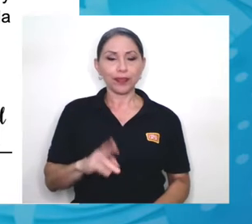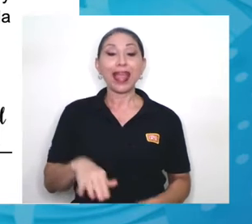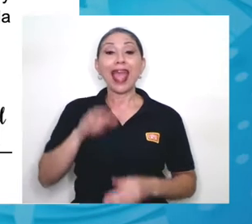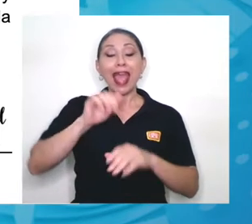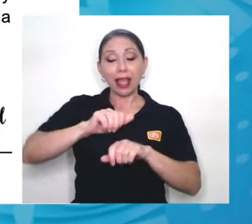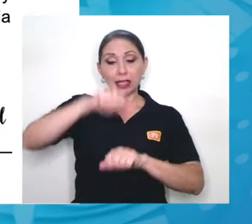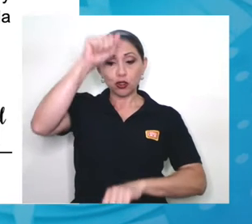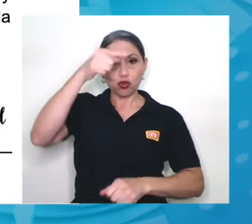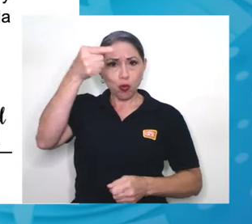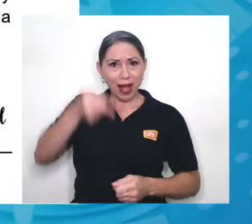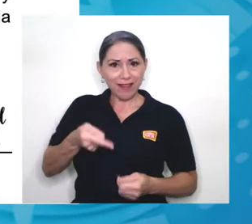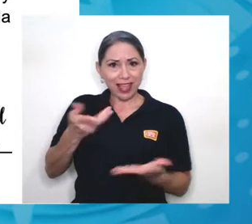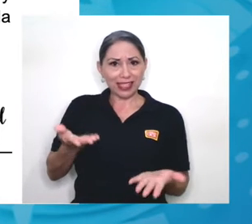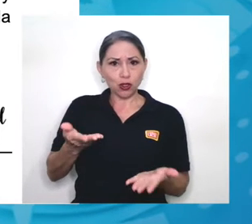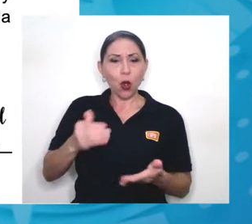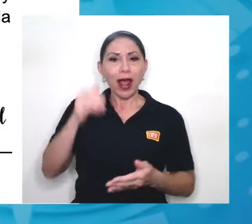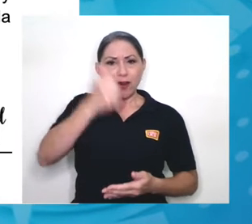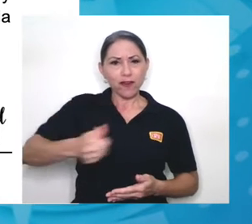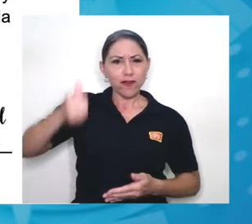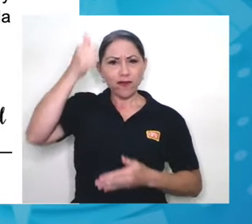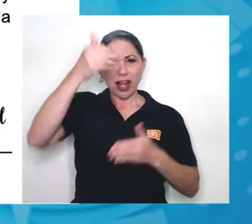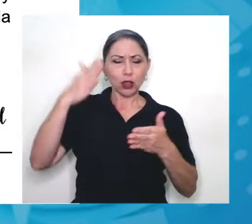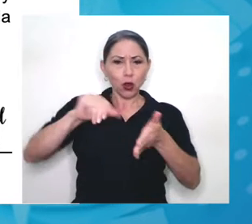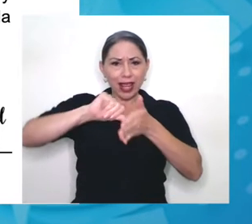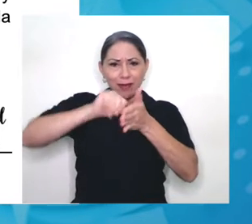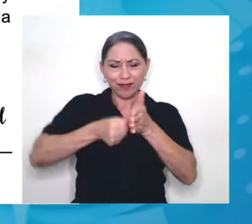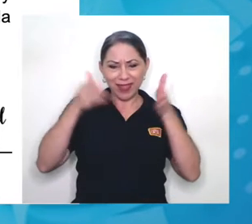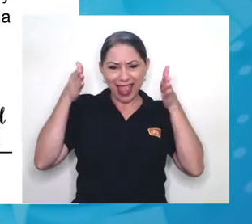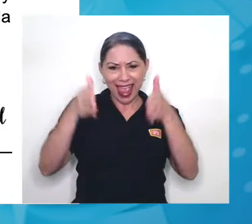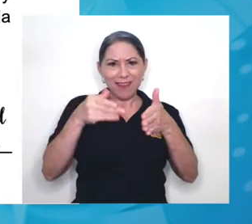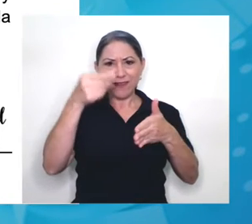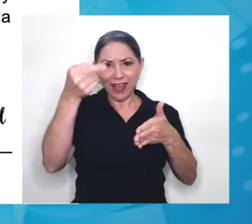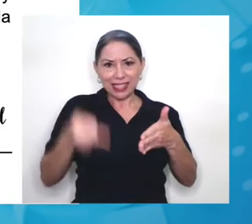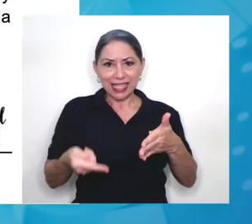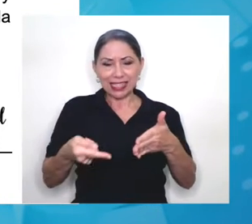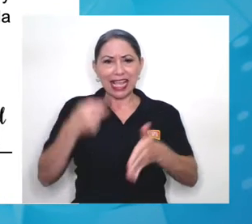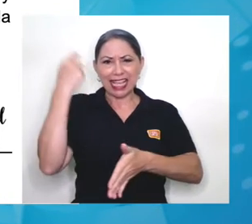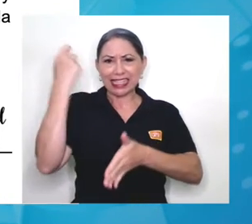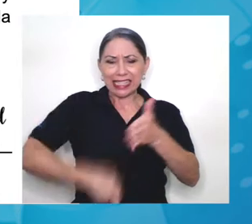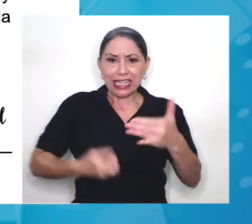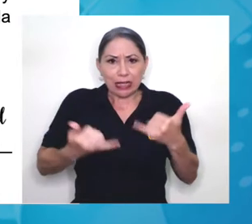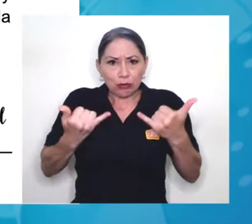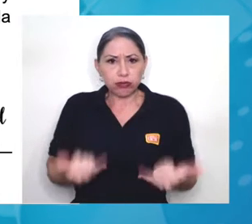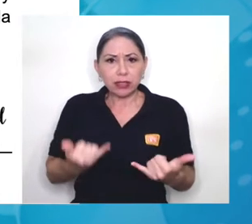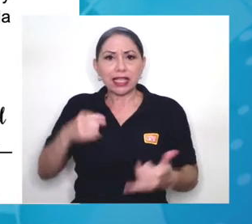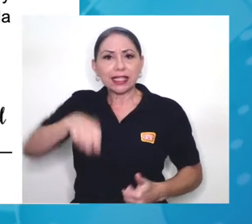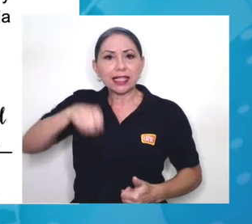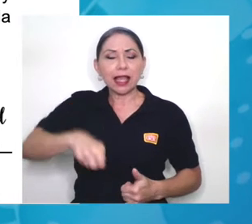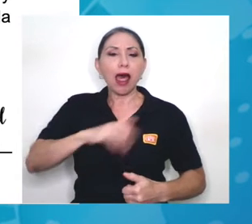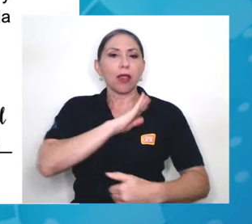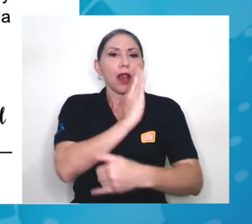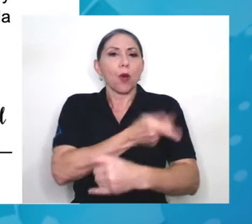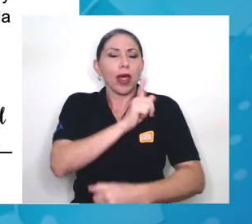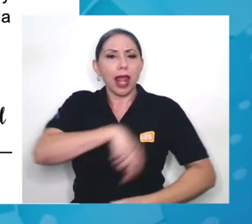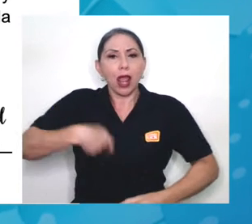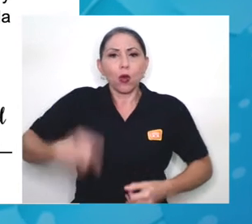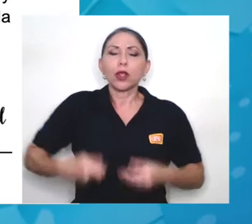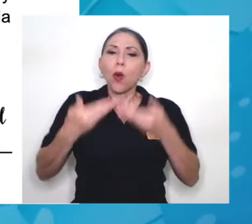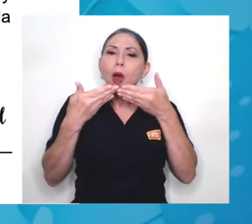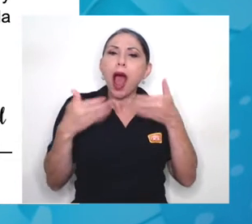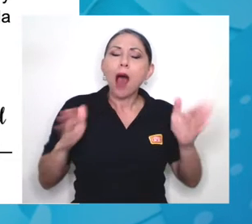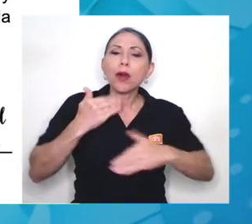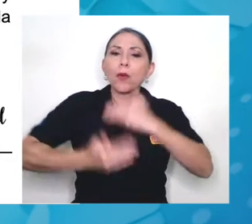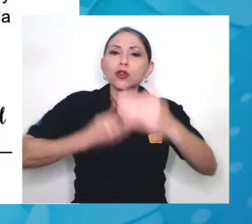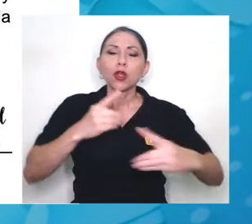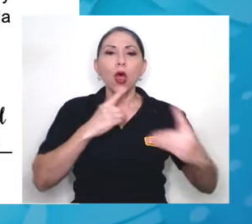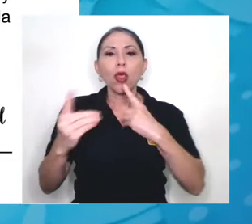manifiesto, la rectoría hizo énfasis en la estricta e inmediata necesidad de que el Poder Ejecutivo abra un proceso de diálogo